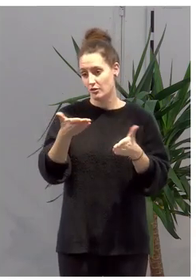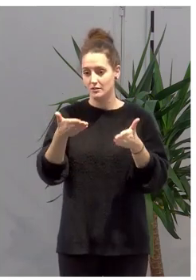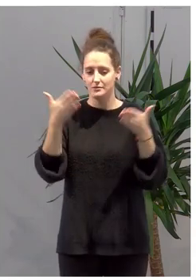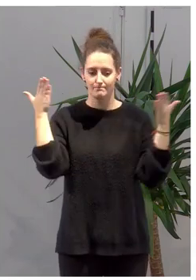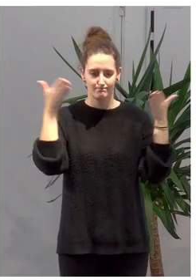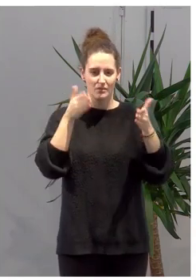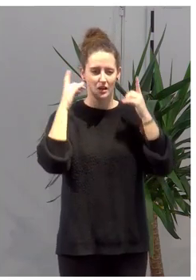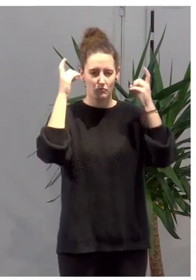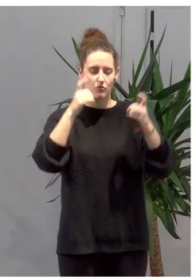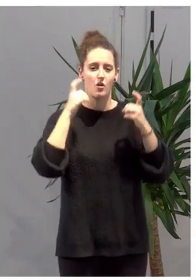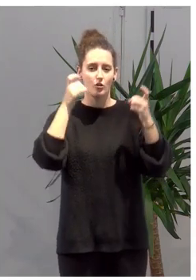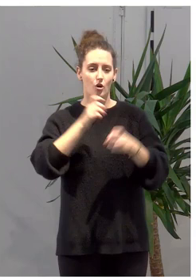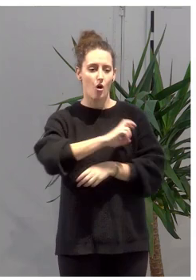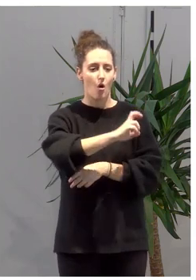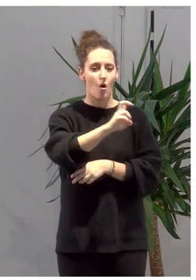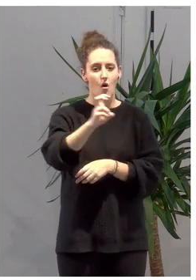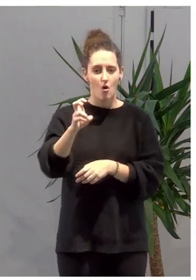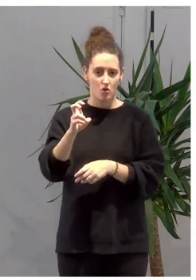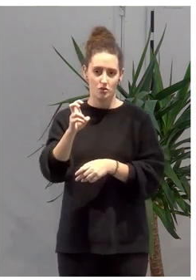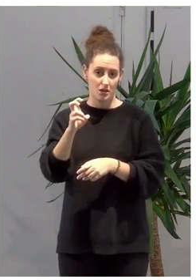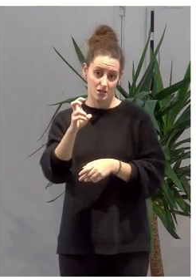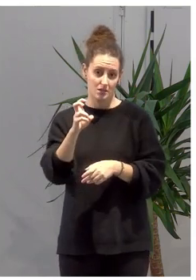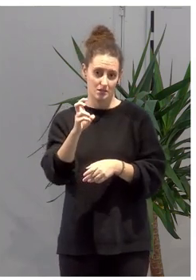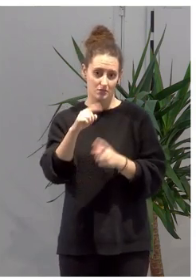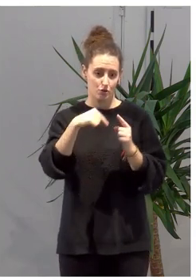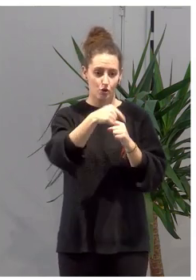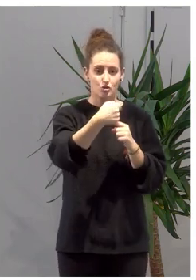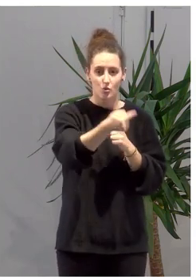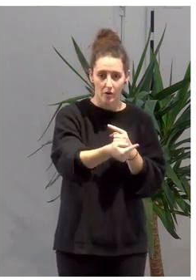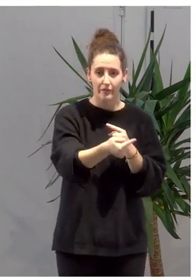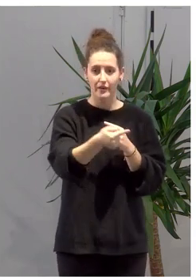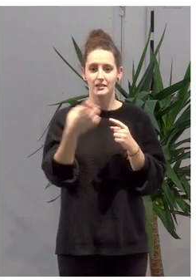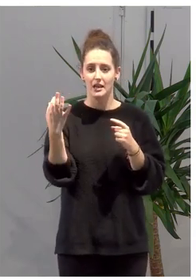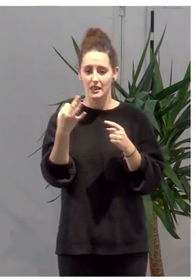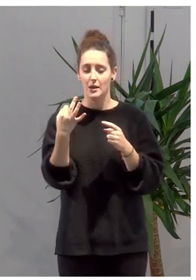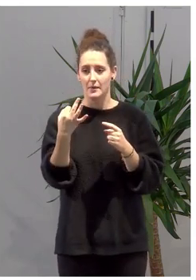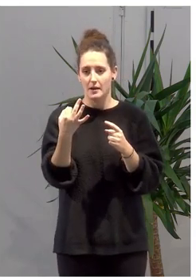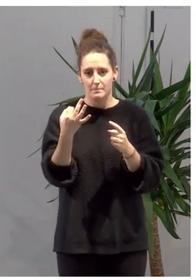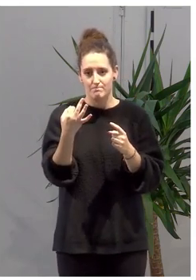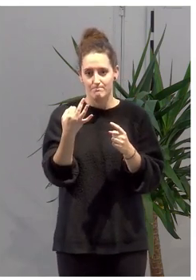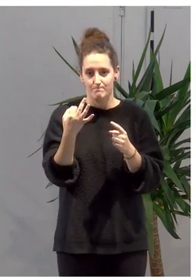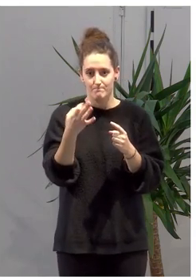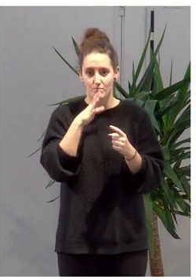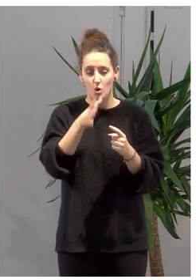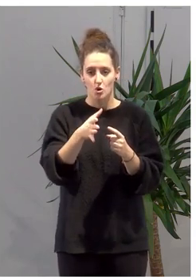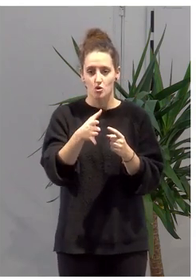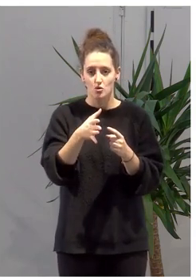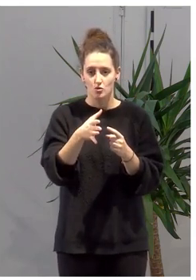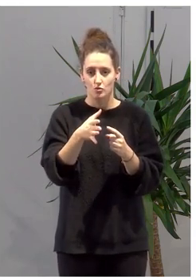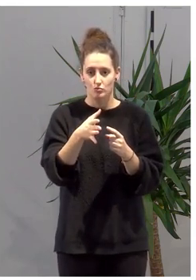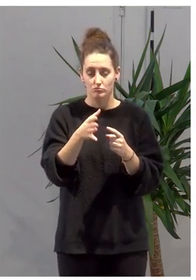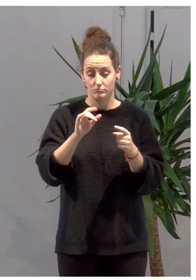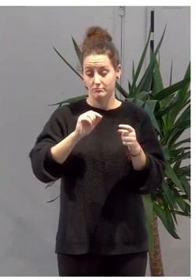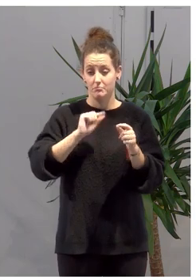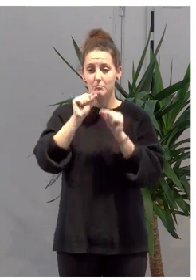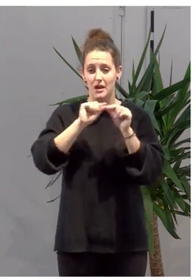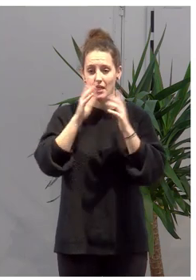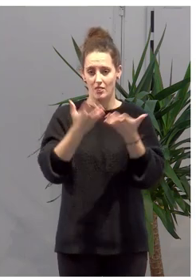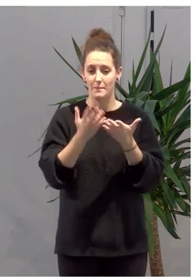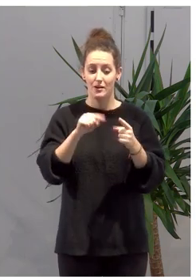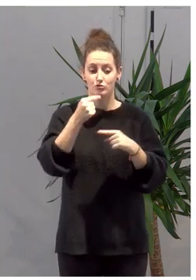en otras consecuencias que tuvimos que solventar como consecuencia de esta pandemia.